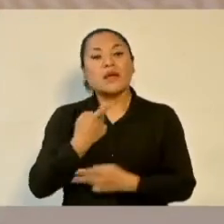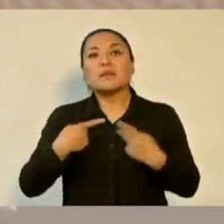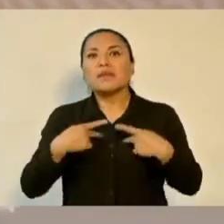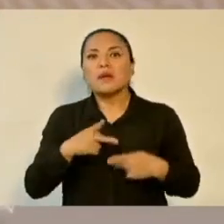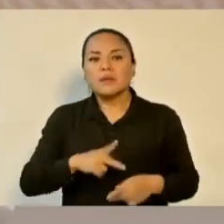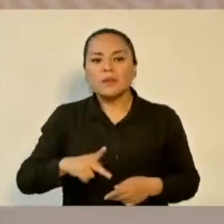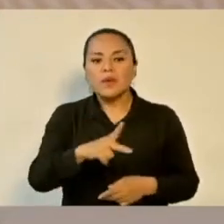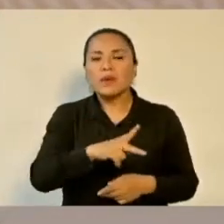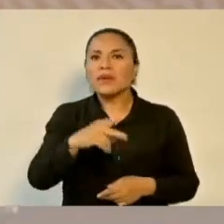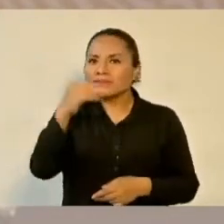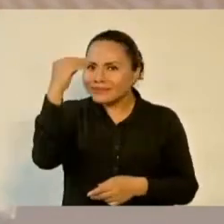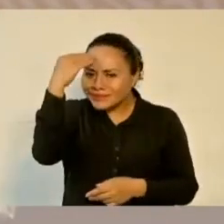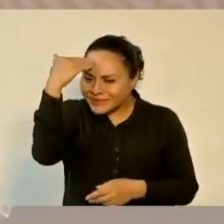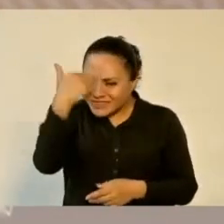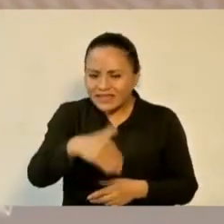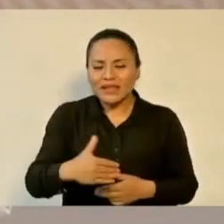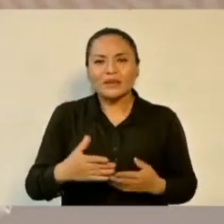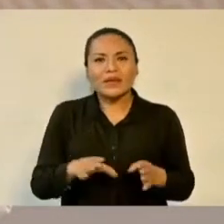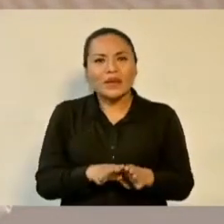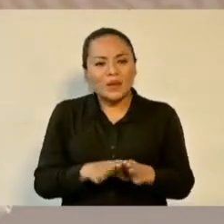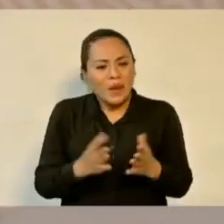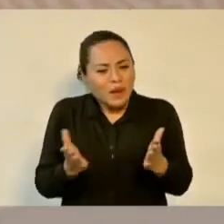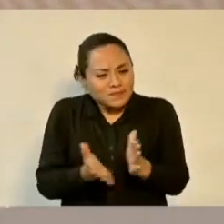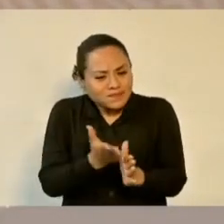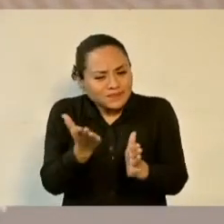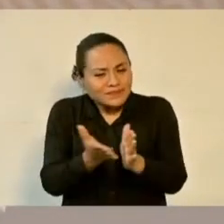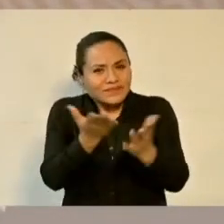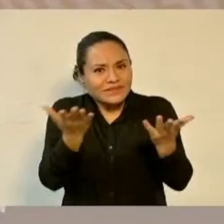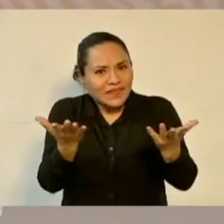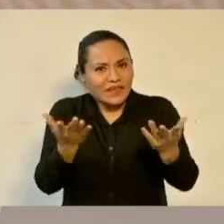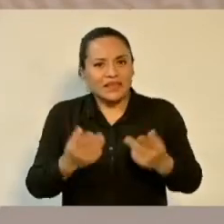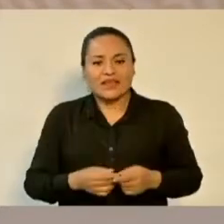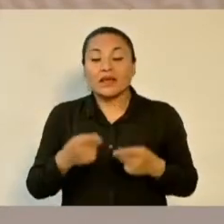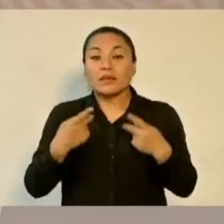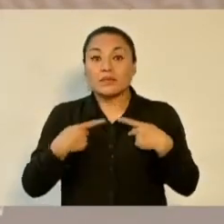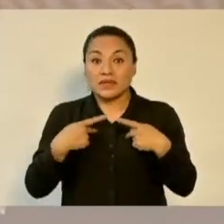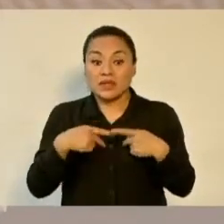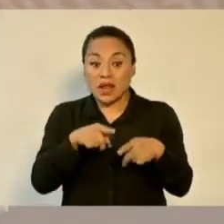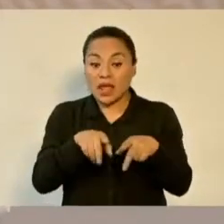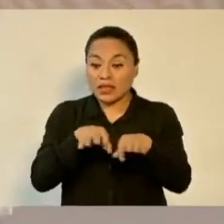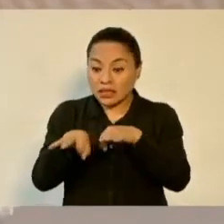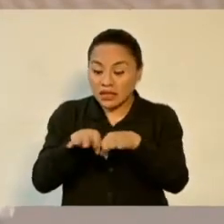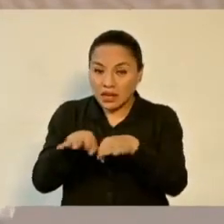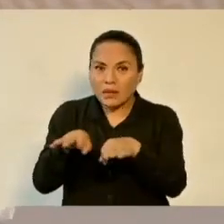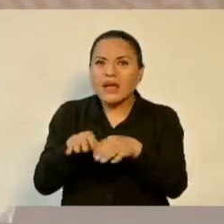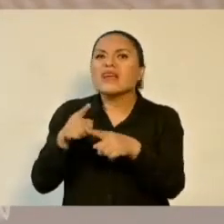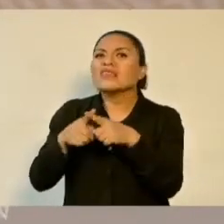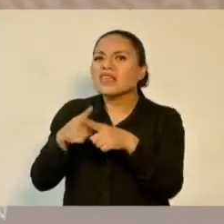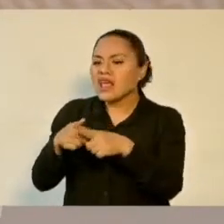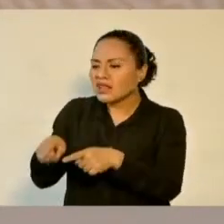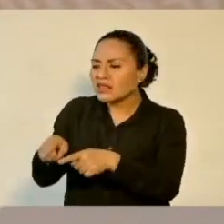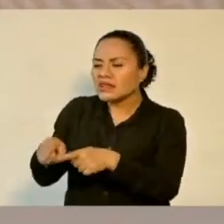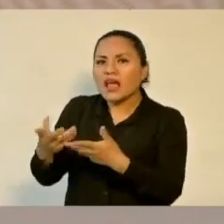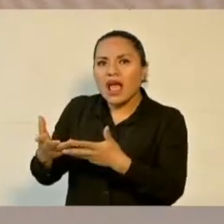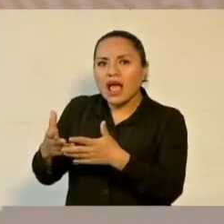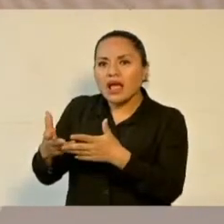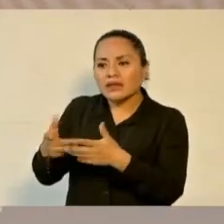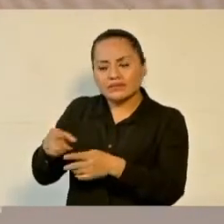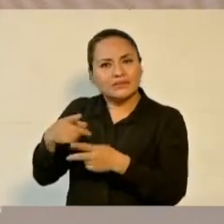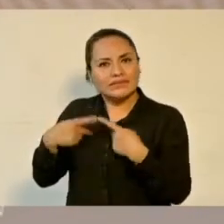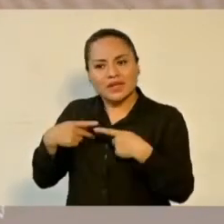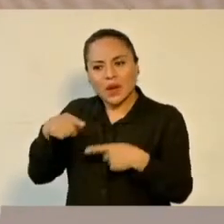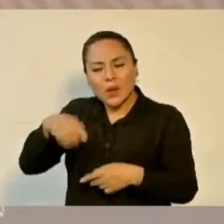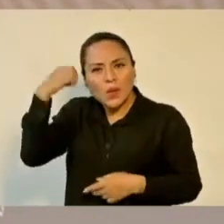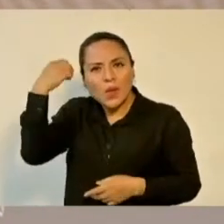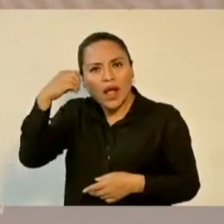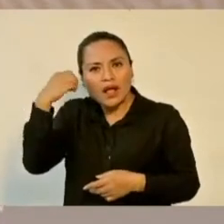a saber construir un camino, si los trabajadores de la construcción de Oaxaca son de los mejores